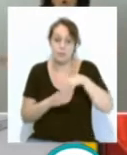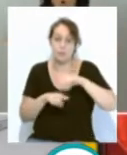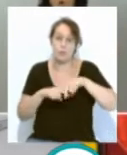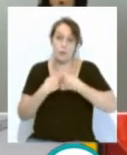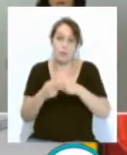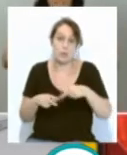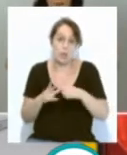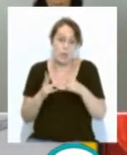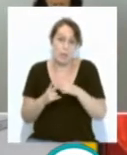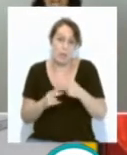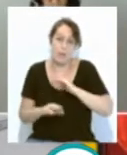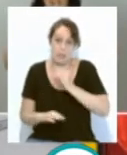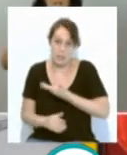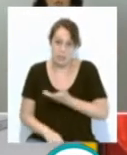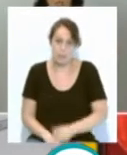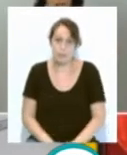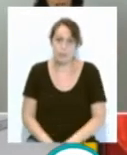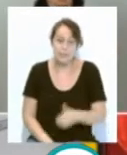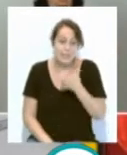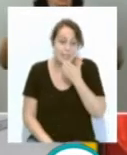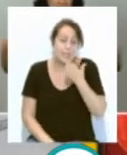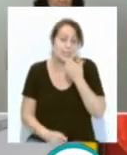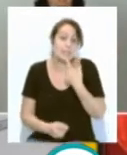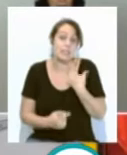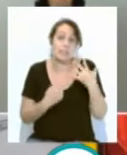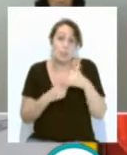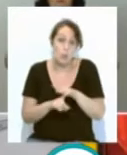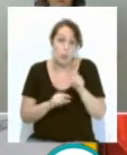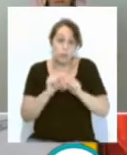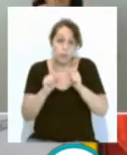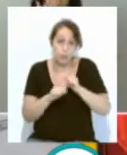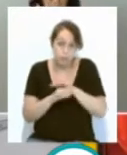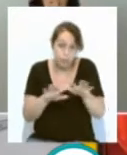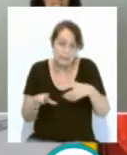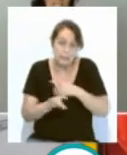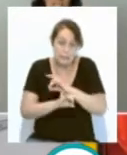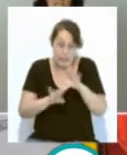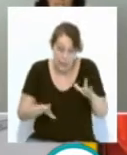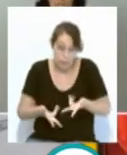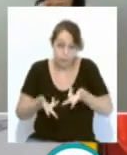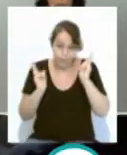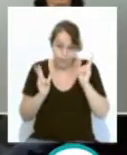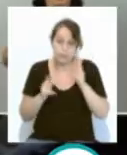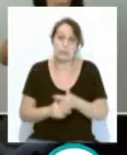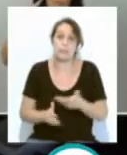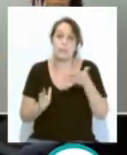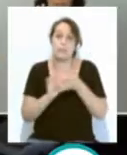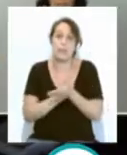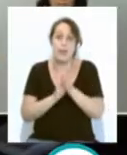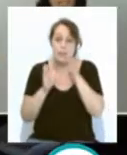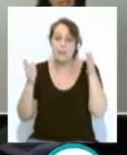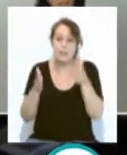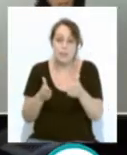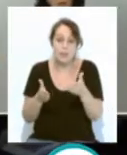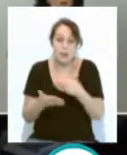socialmente vulnerables, siempre y cuando la situación epidemiológica obviamente lo permita. Es decir, atenderemos en todo